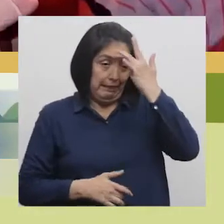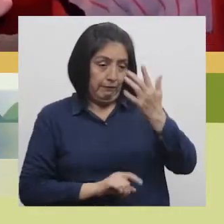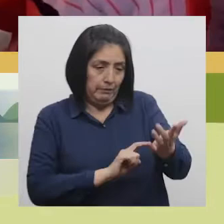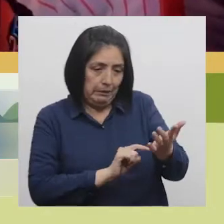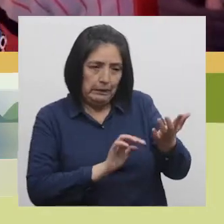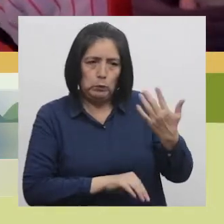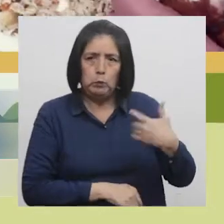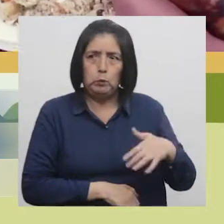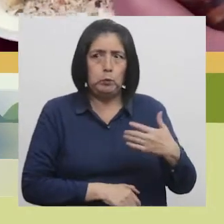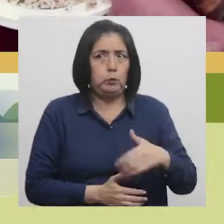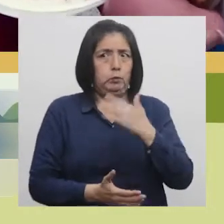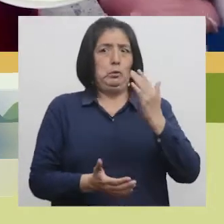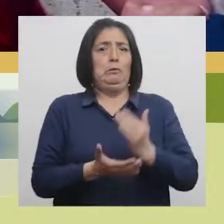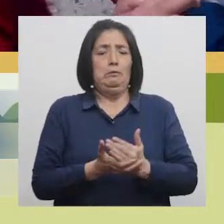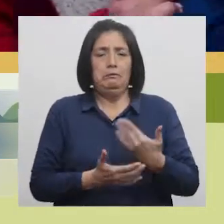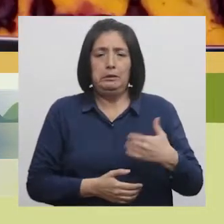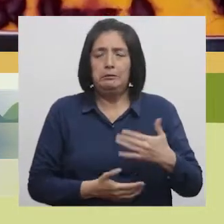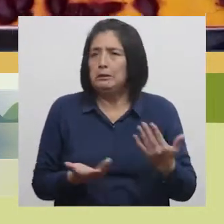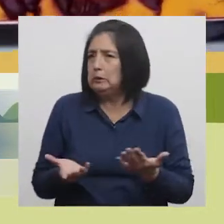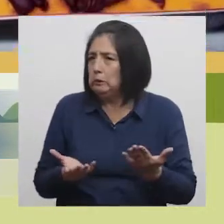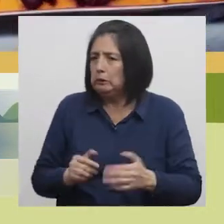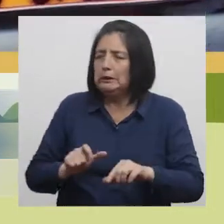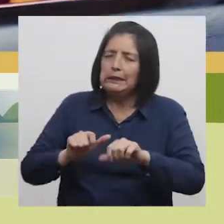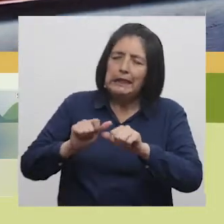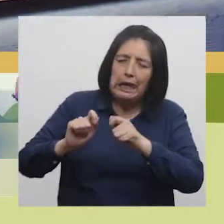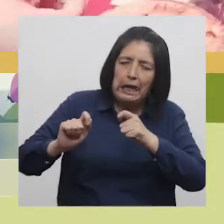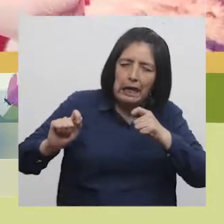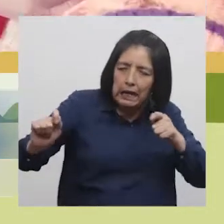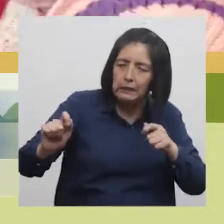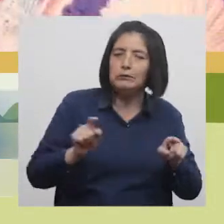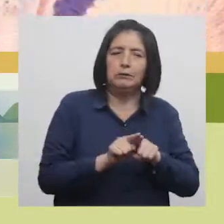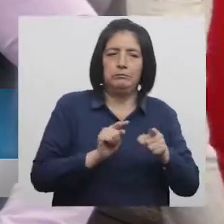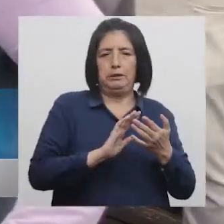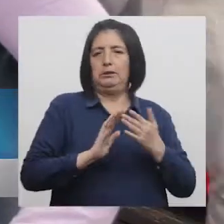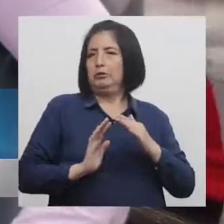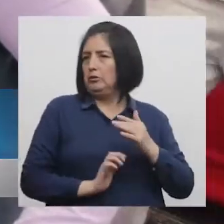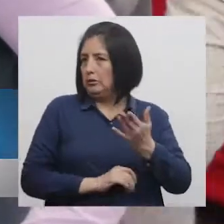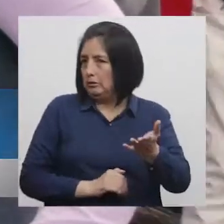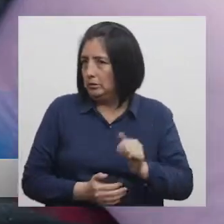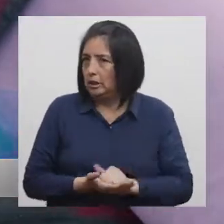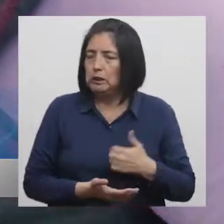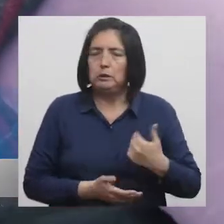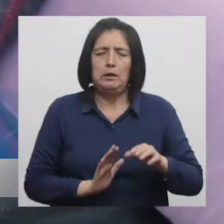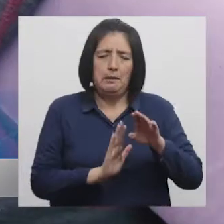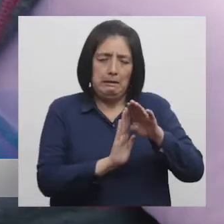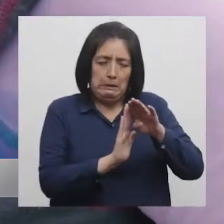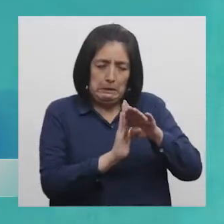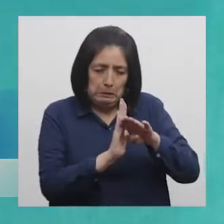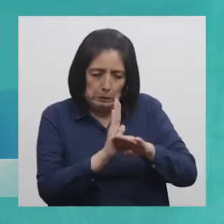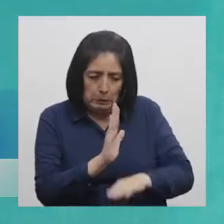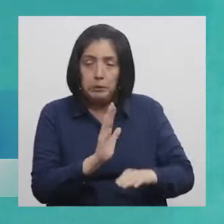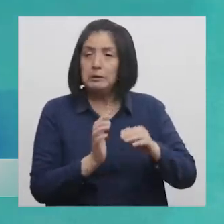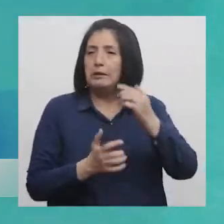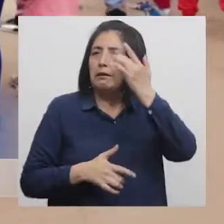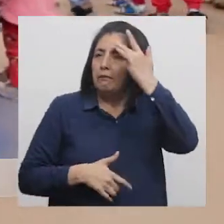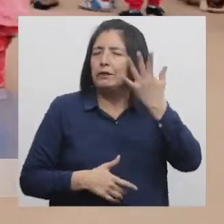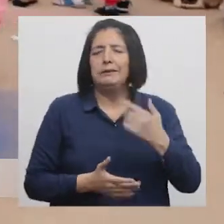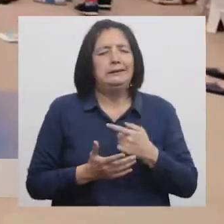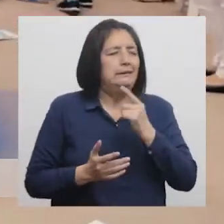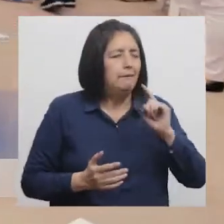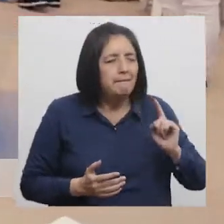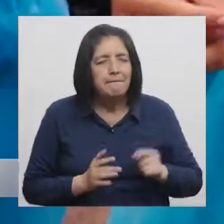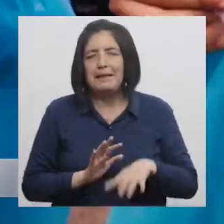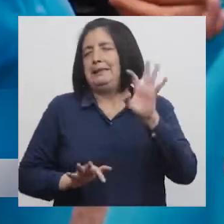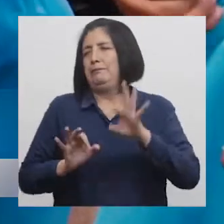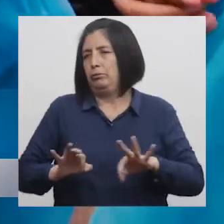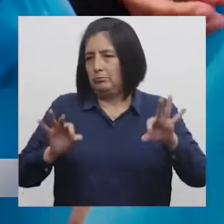de salud pública Que afecta tanto en el área urbana como rural Disminuir los índices de esta enfermedad Es una prioridad en el